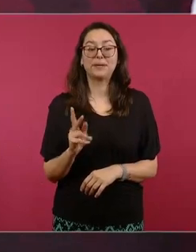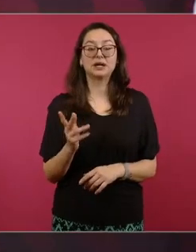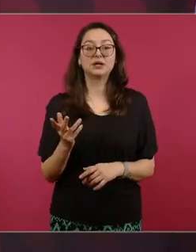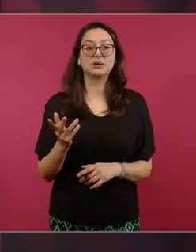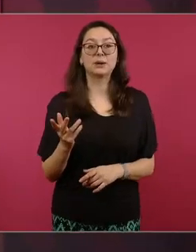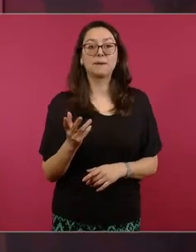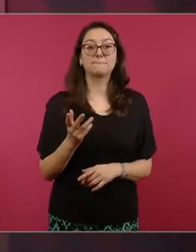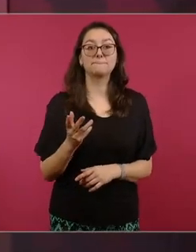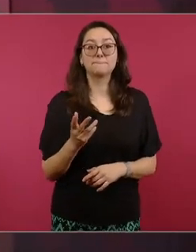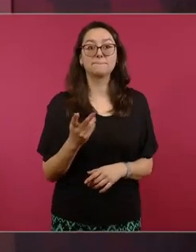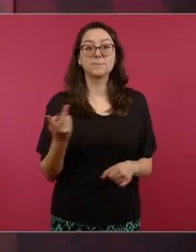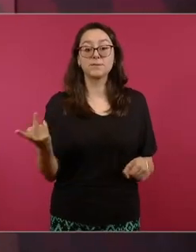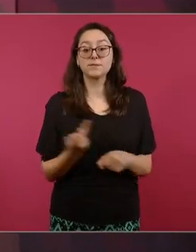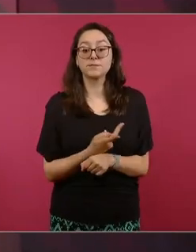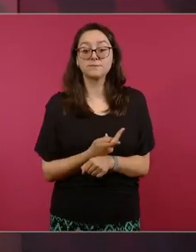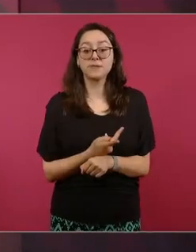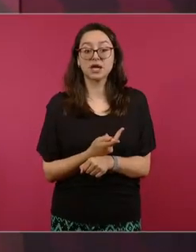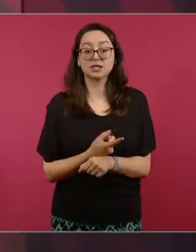Ricardo